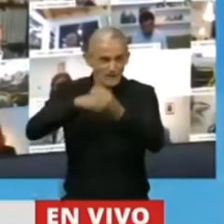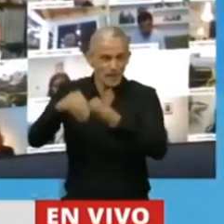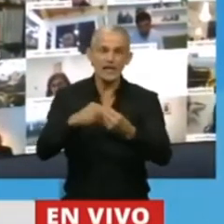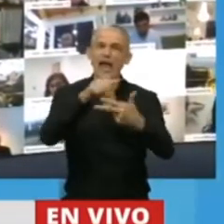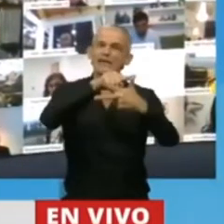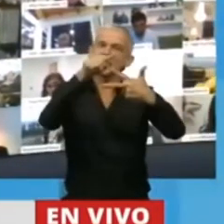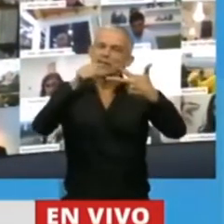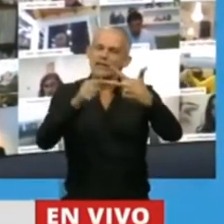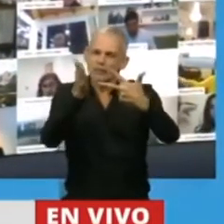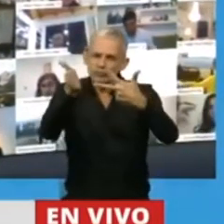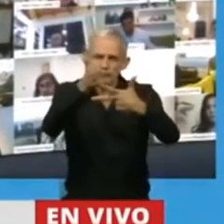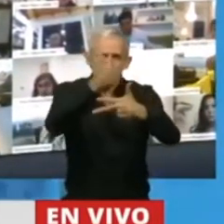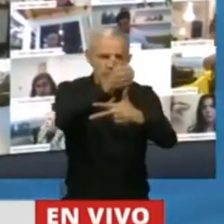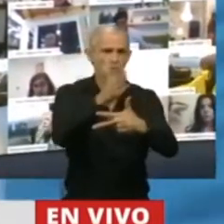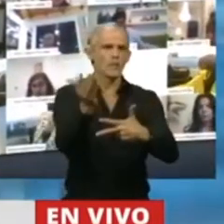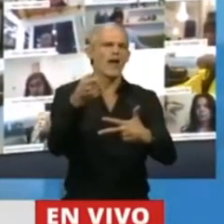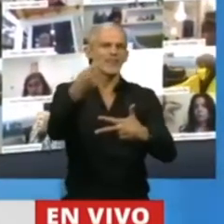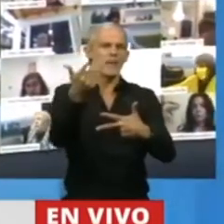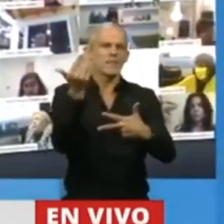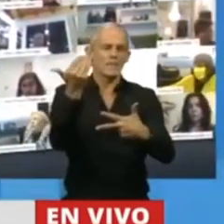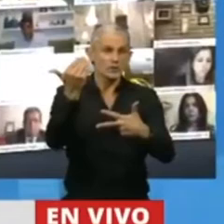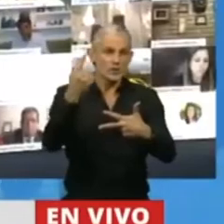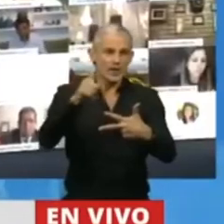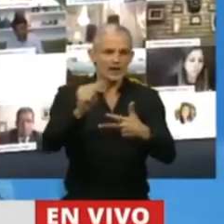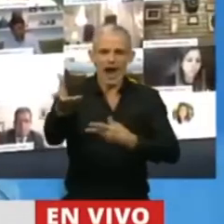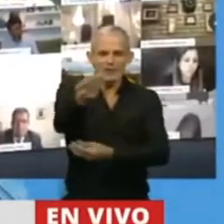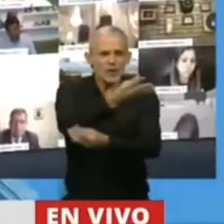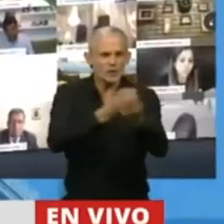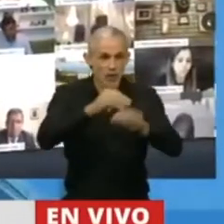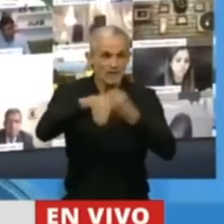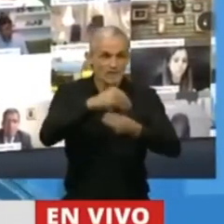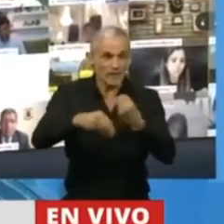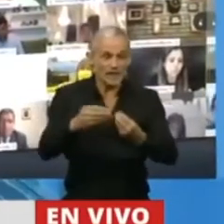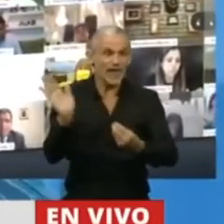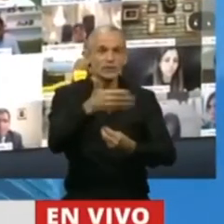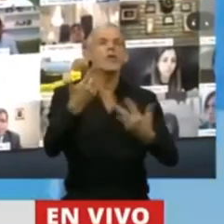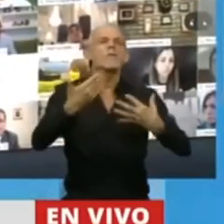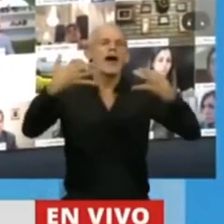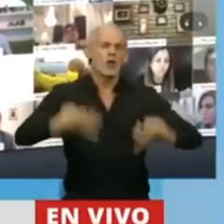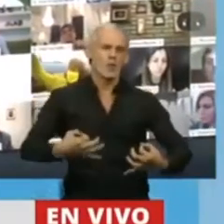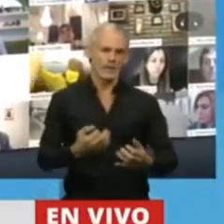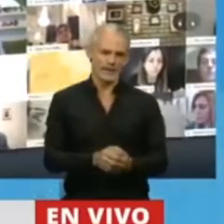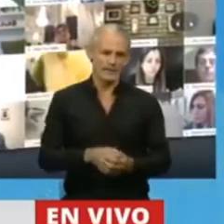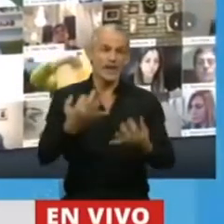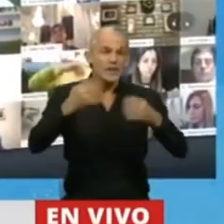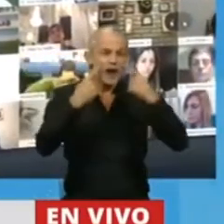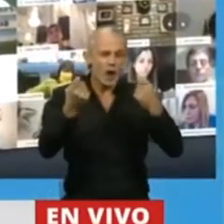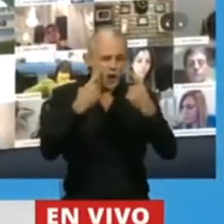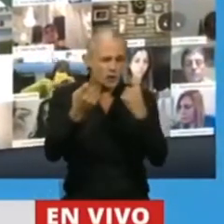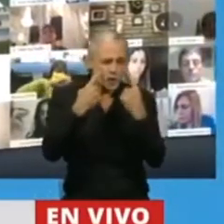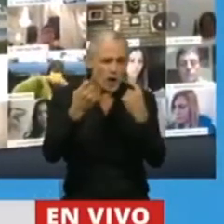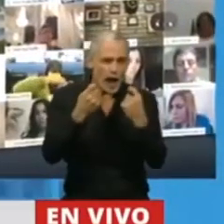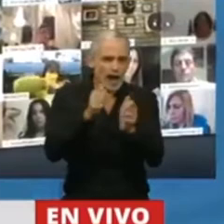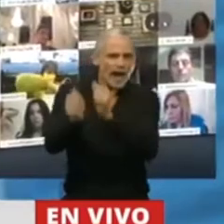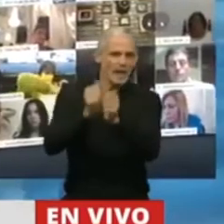aspectos que hacen a la posibilidad de que esa solidaridad de la familia se pueda cumplir. Controlemos a